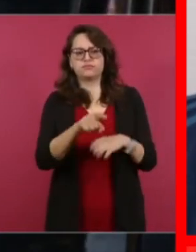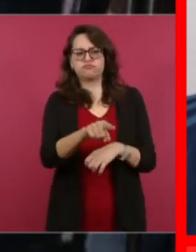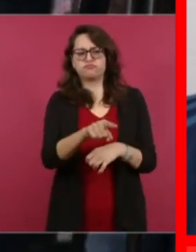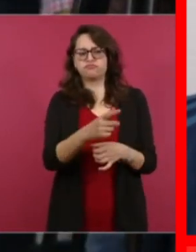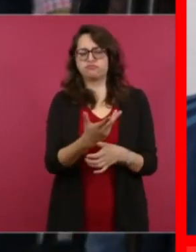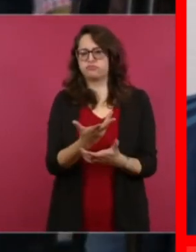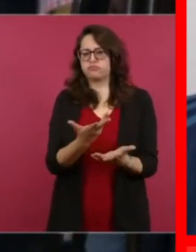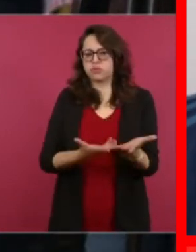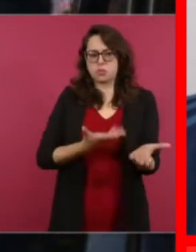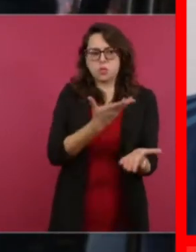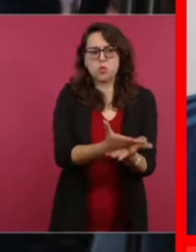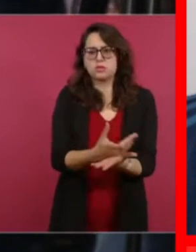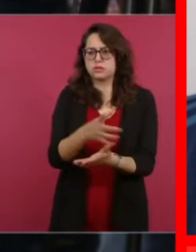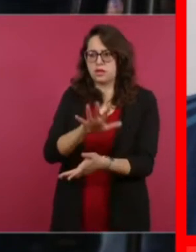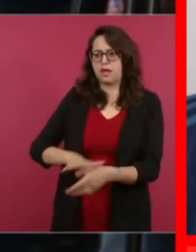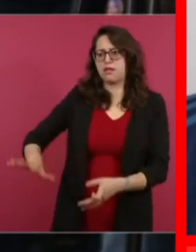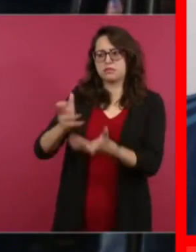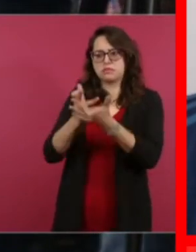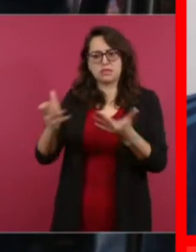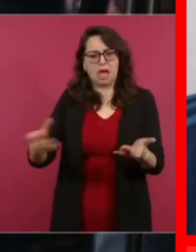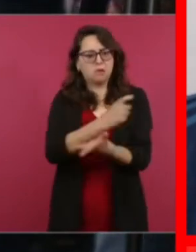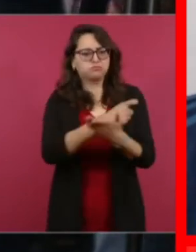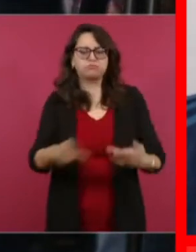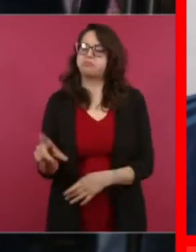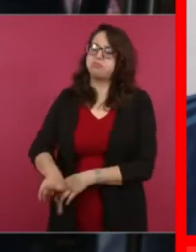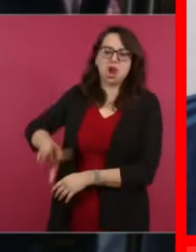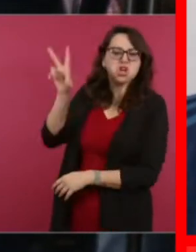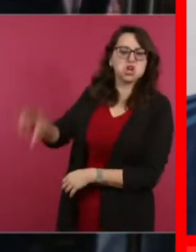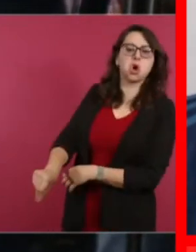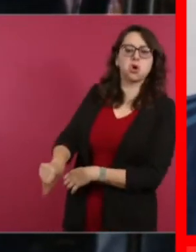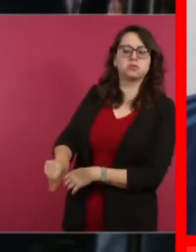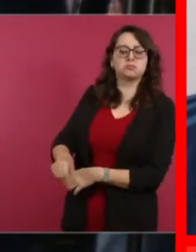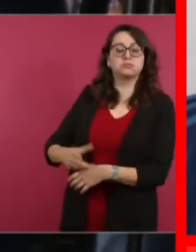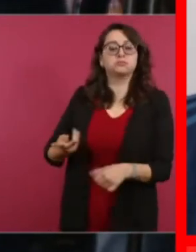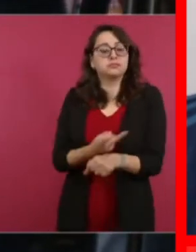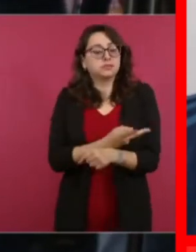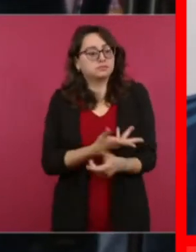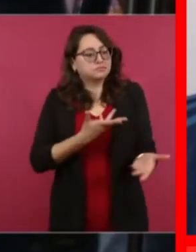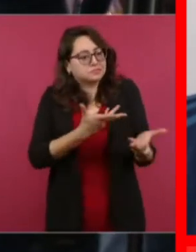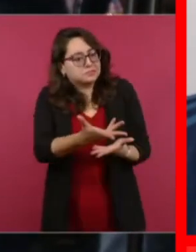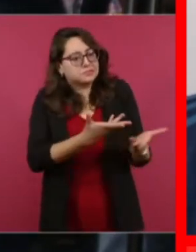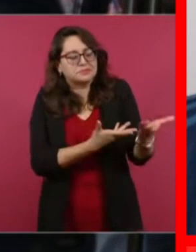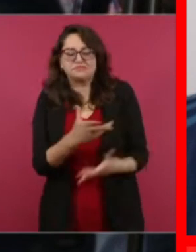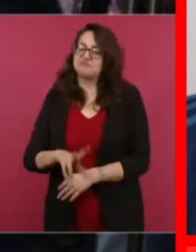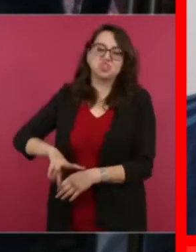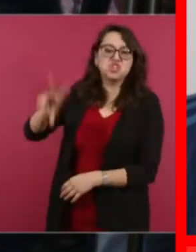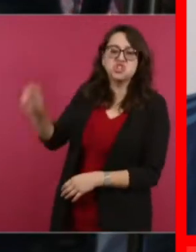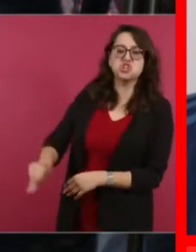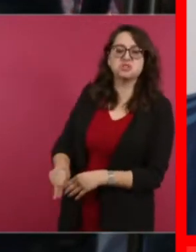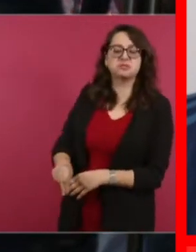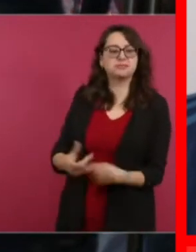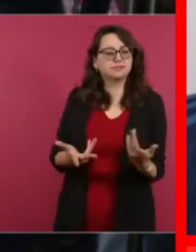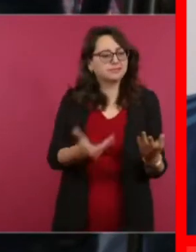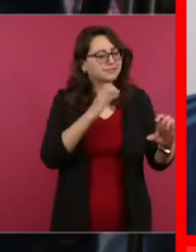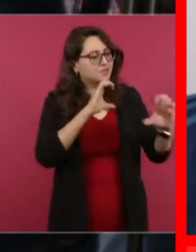compra que le está haciendo el gobierno federal, está rechazando un canal de negociación, incluso